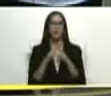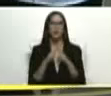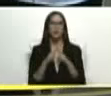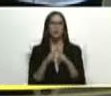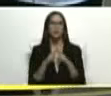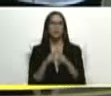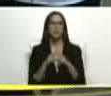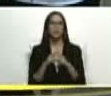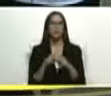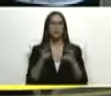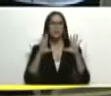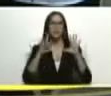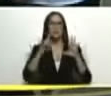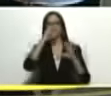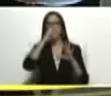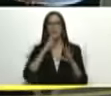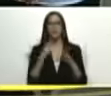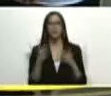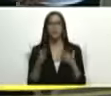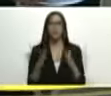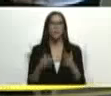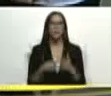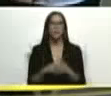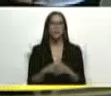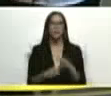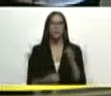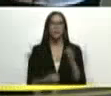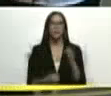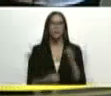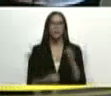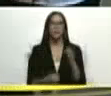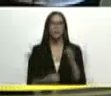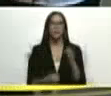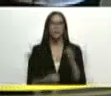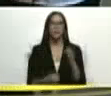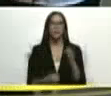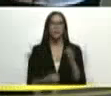conozco tiene como 17 años Zoraida más o menos fundadora por esta